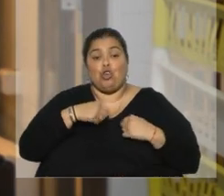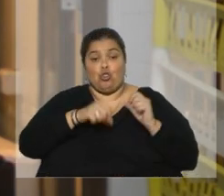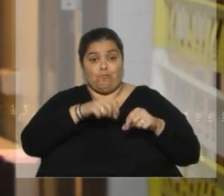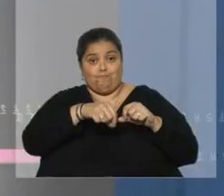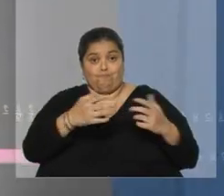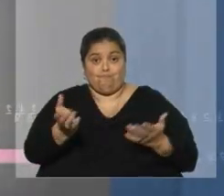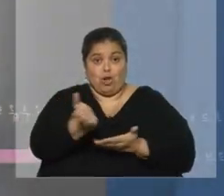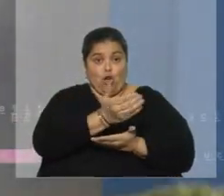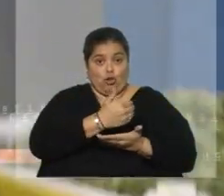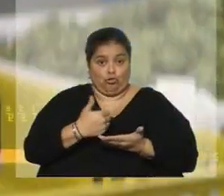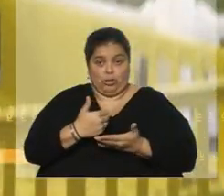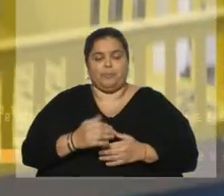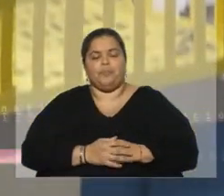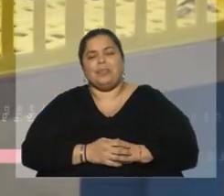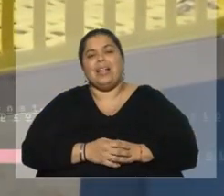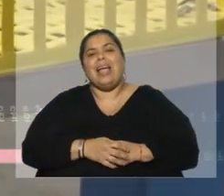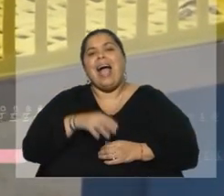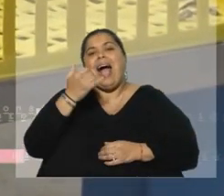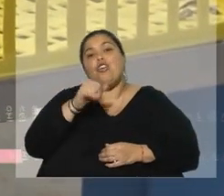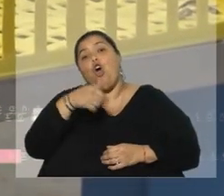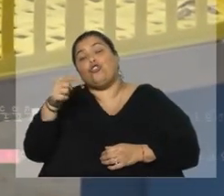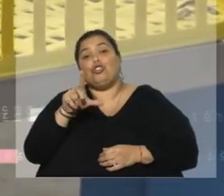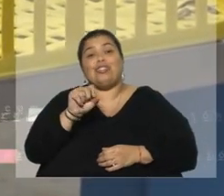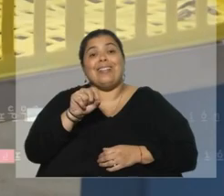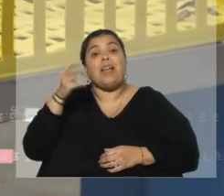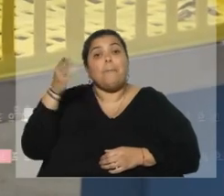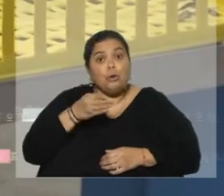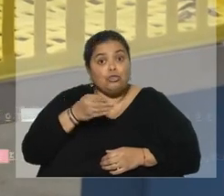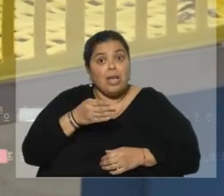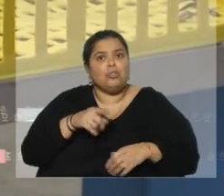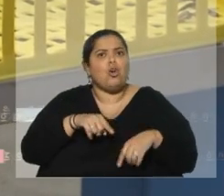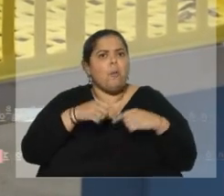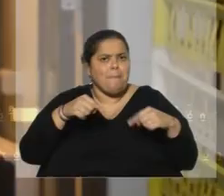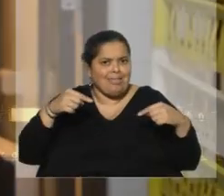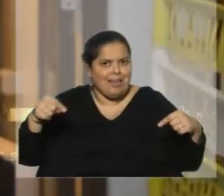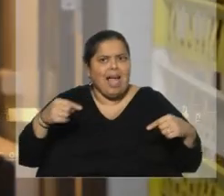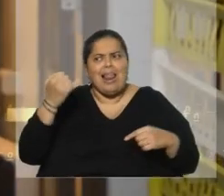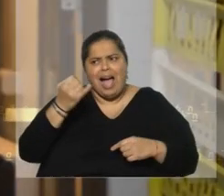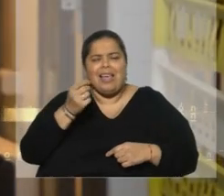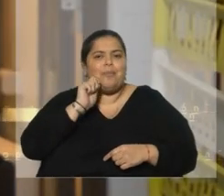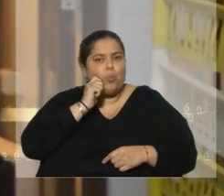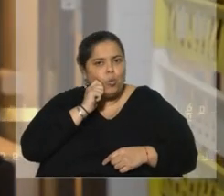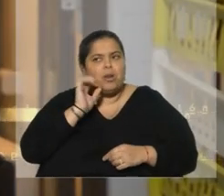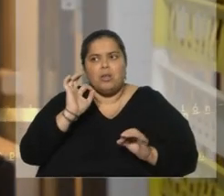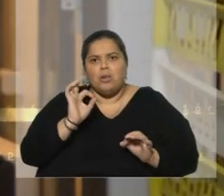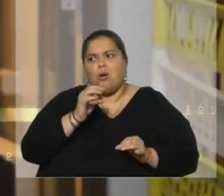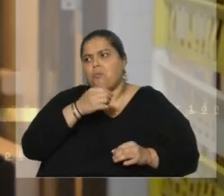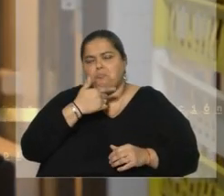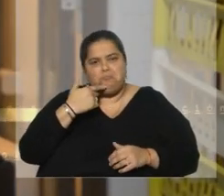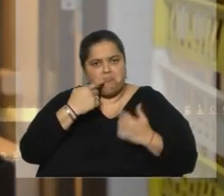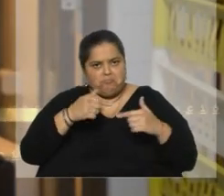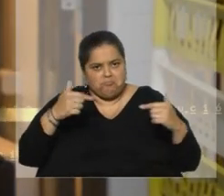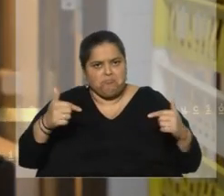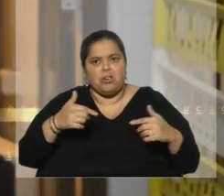cosecha después. Hay un 70% de material vegetal que tiene buenas propiedades de CBD o de los